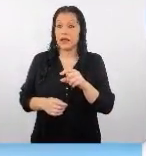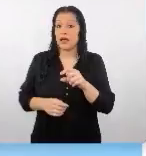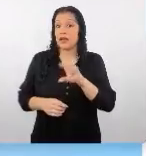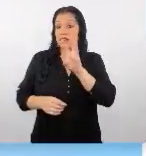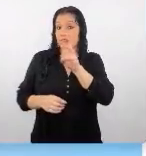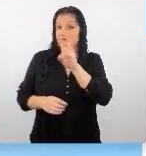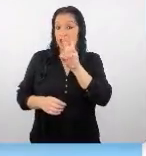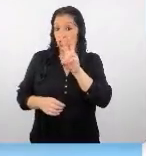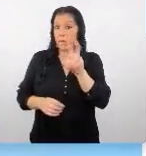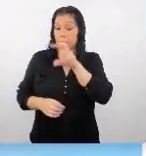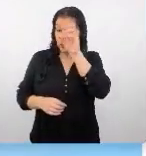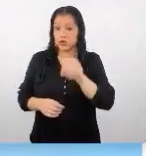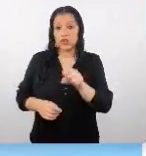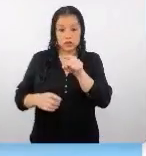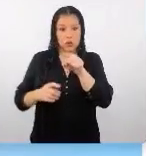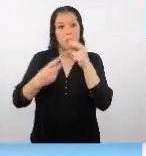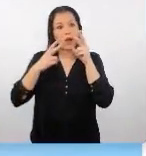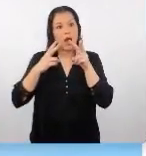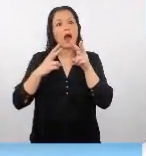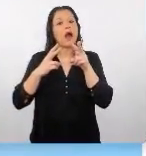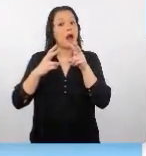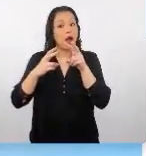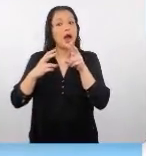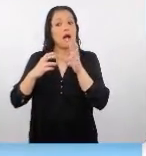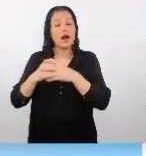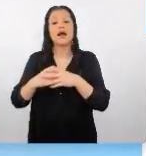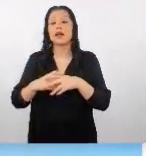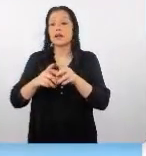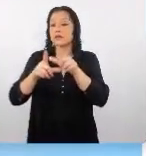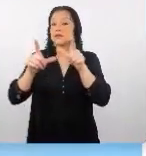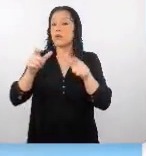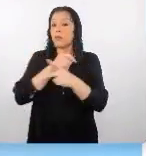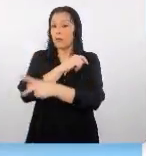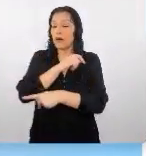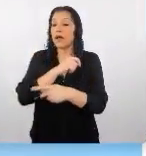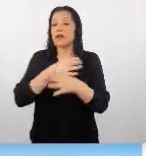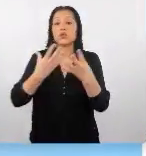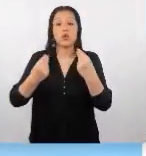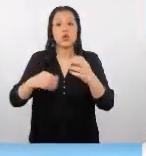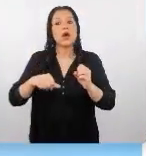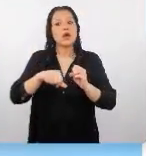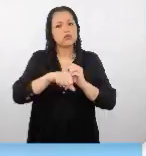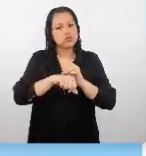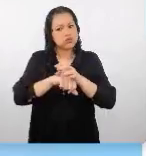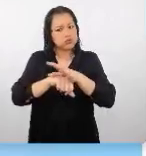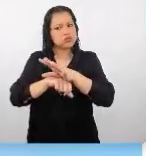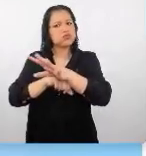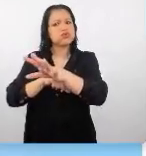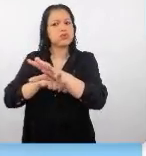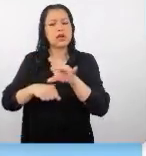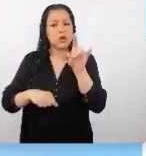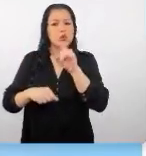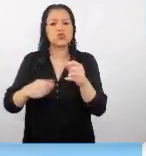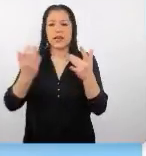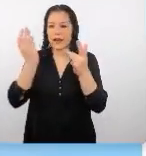perspectiva de que este es un mercado altamente influenciado a nivel digital.